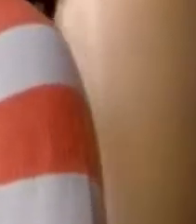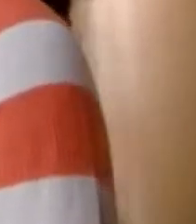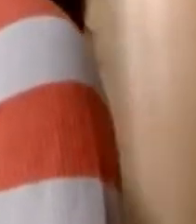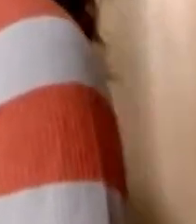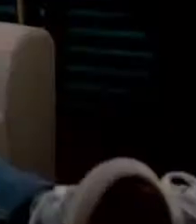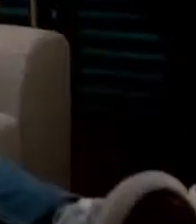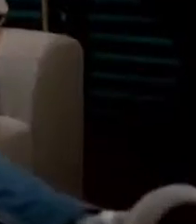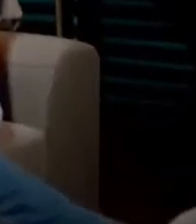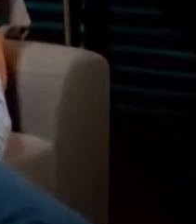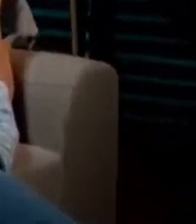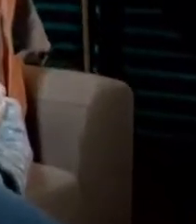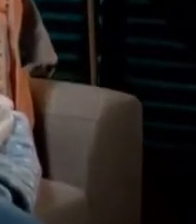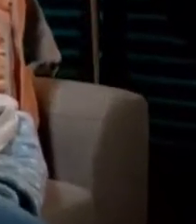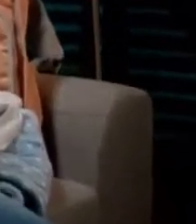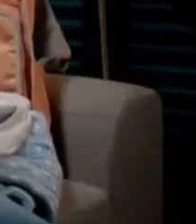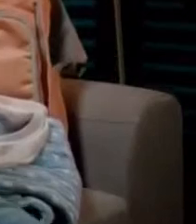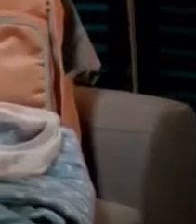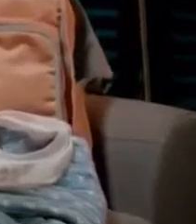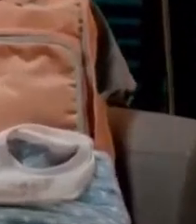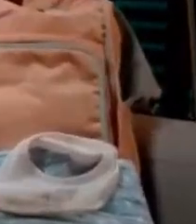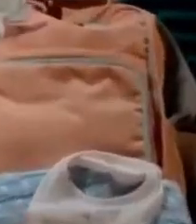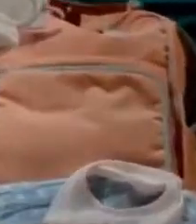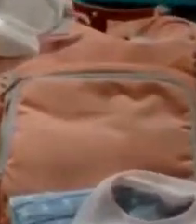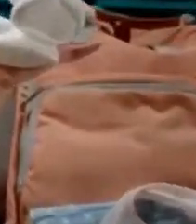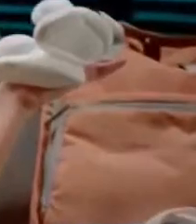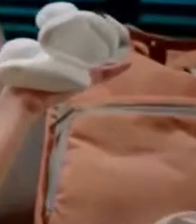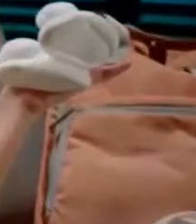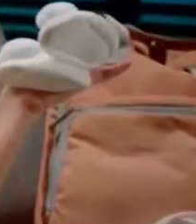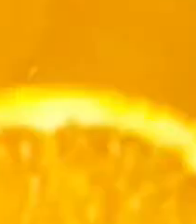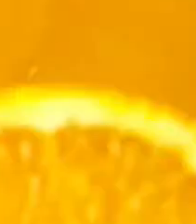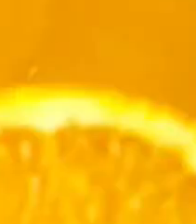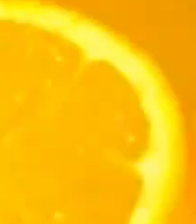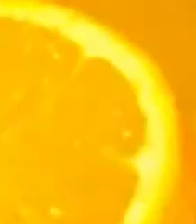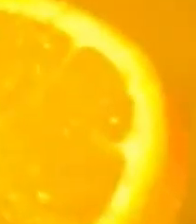los días. Don Vitorio, el placer de dar lo mejor.